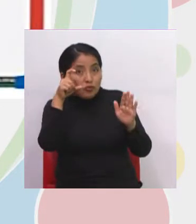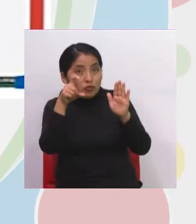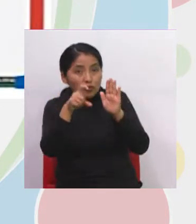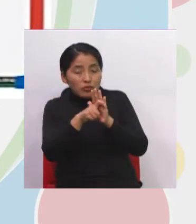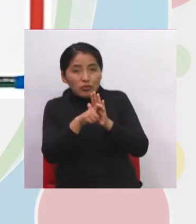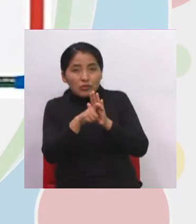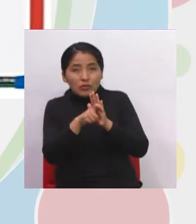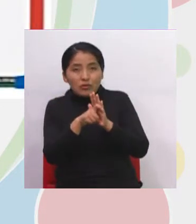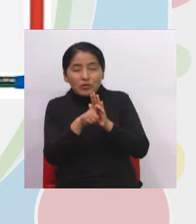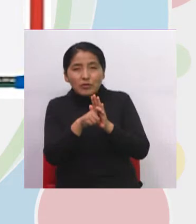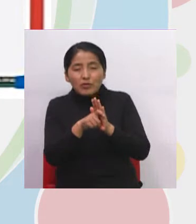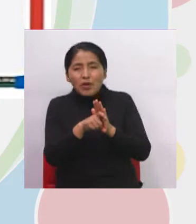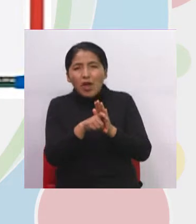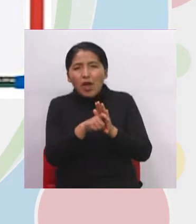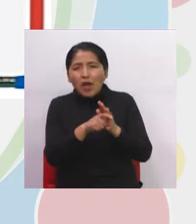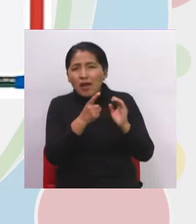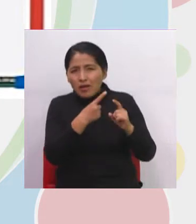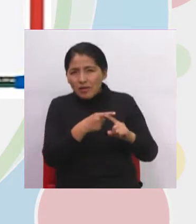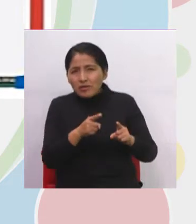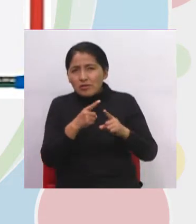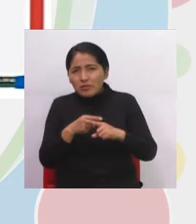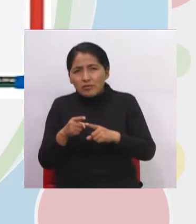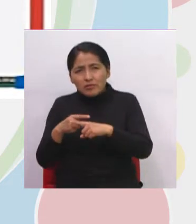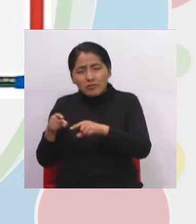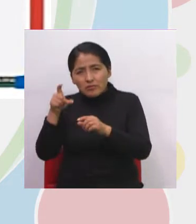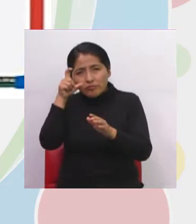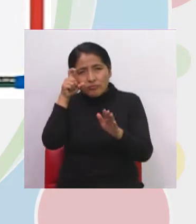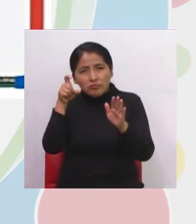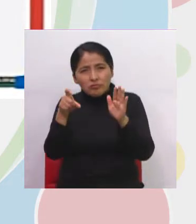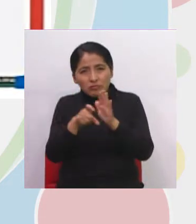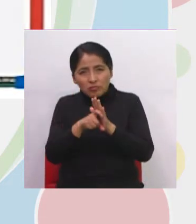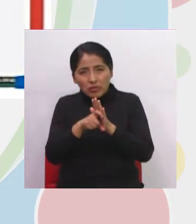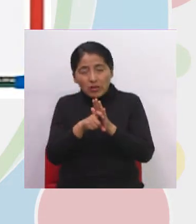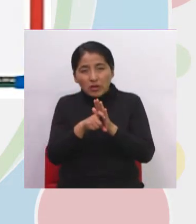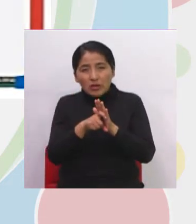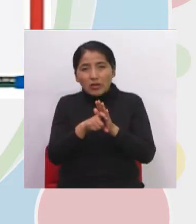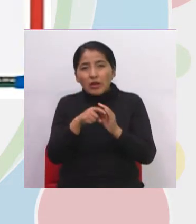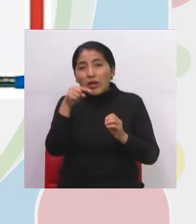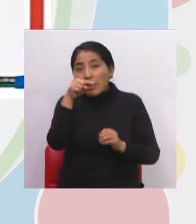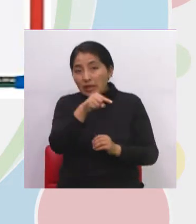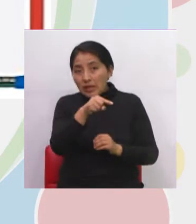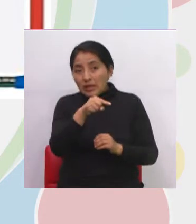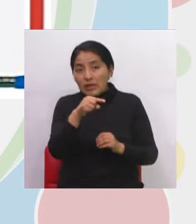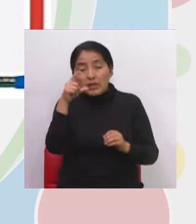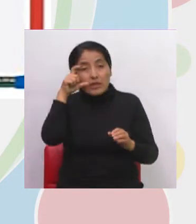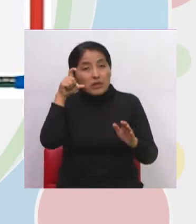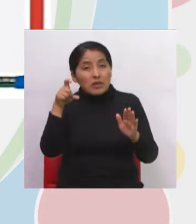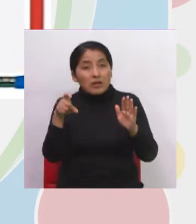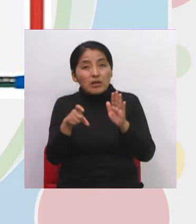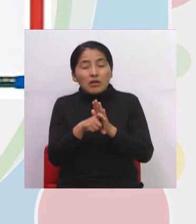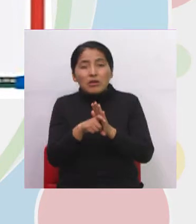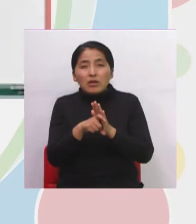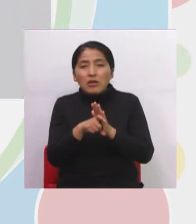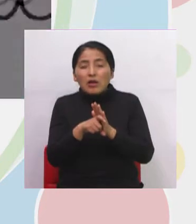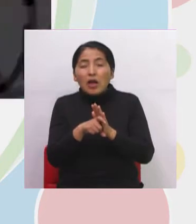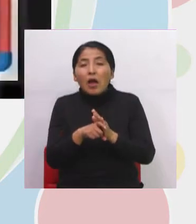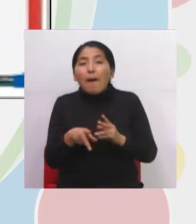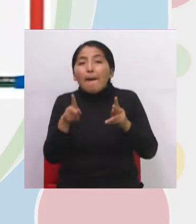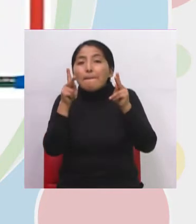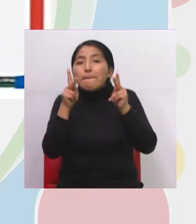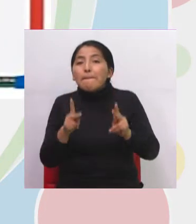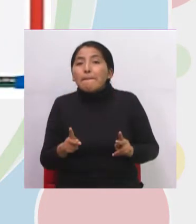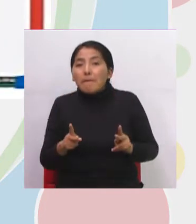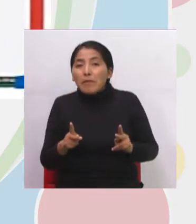observar, ¿no? En cada uno de ellos hay imágenes. Y estas imágenes son personas